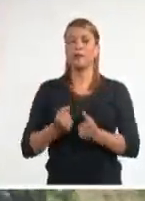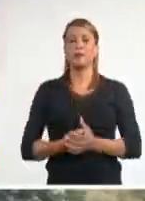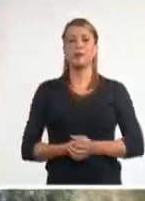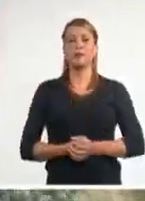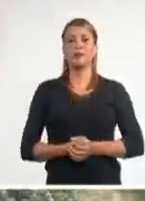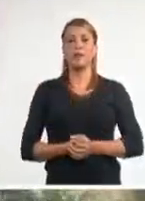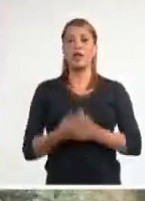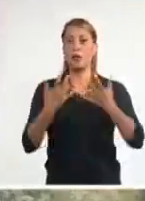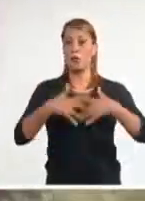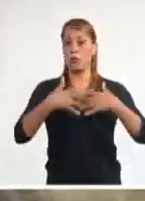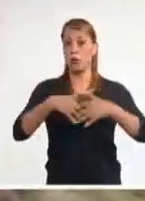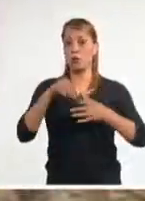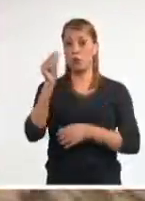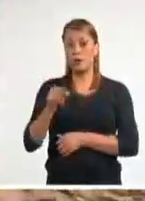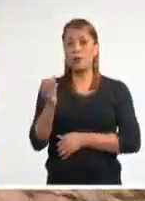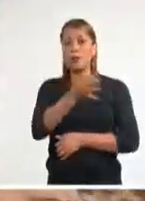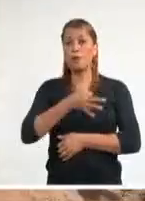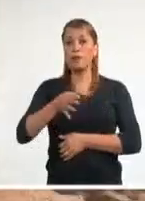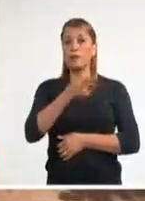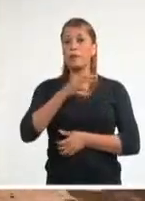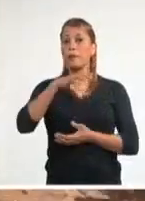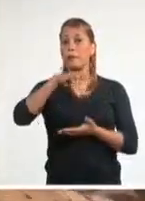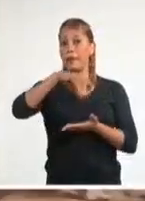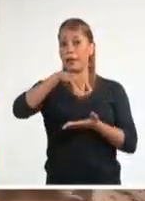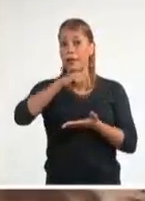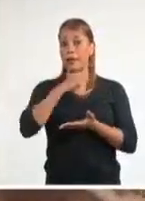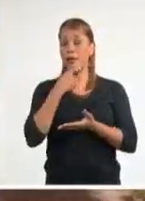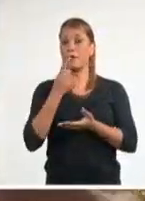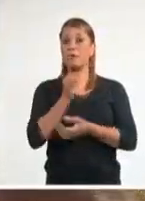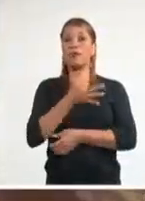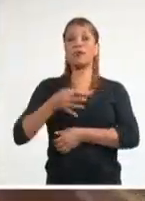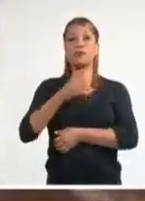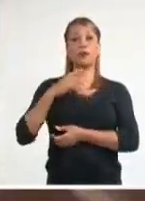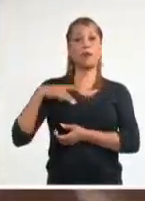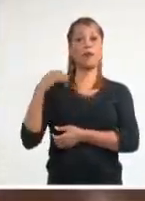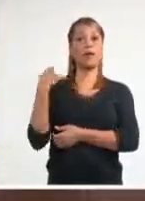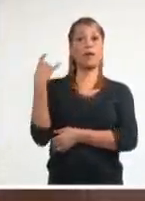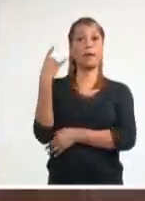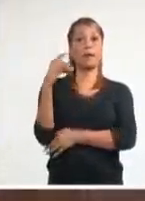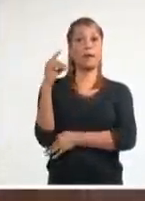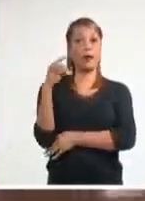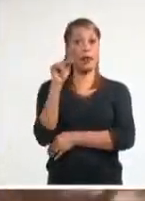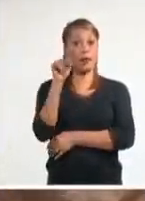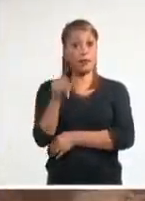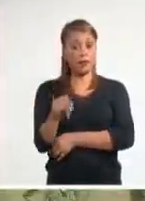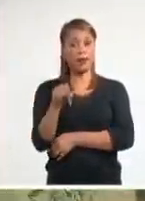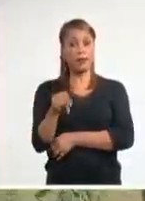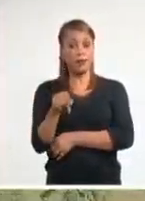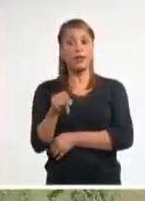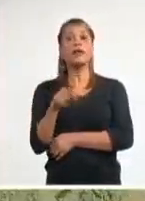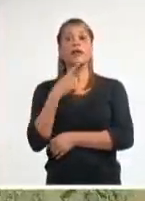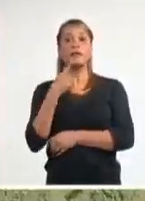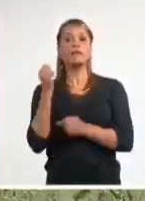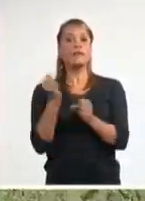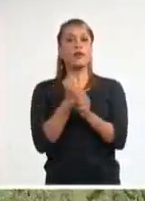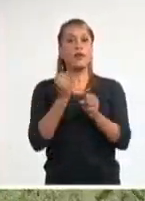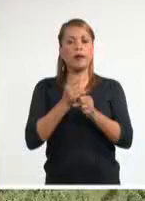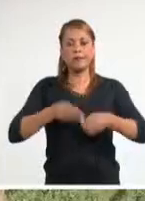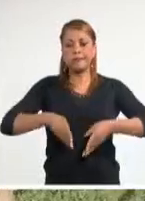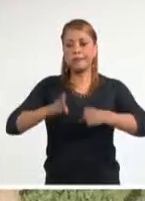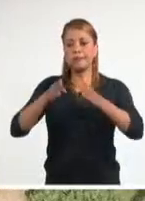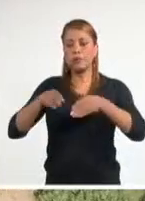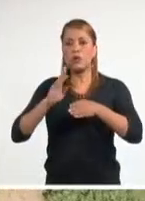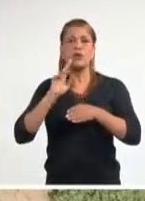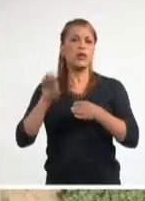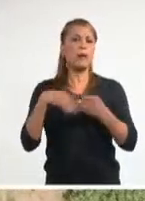El productor del municipio pinareño de Los Palacios, que transformó el área de Marabú en un campo de frutales bajo prácticas agroecológicas, hoy se